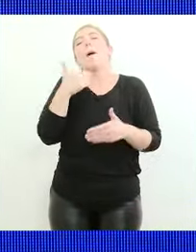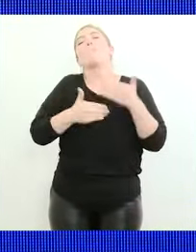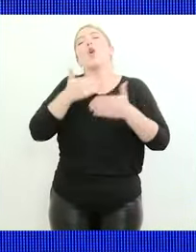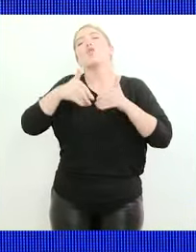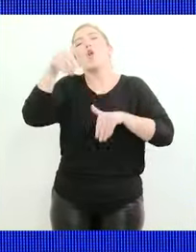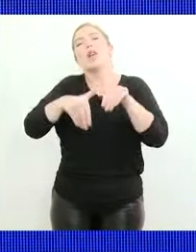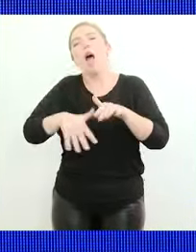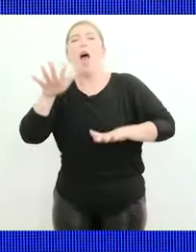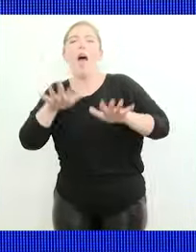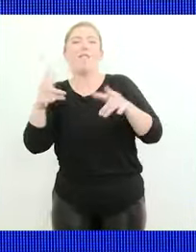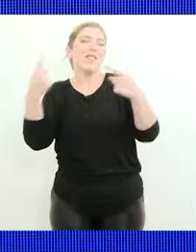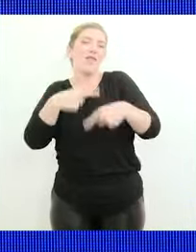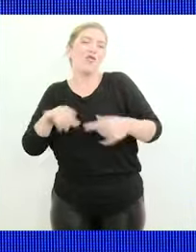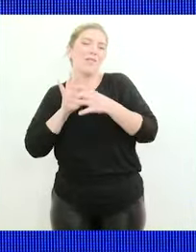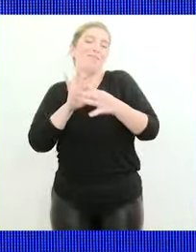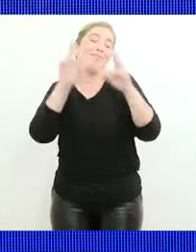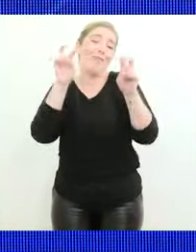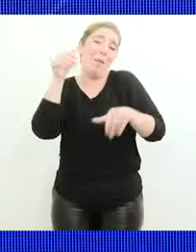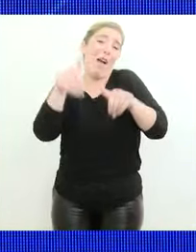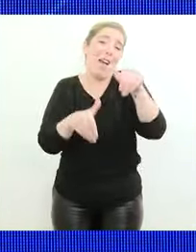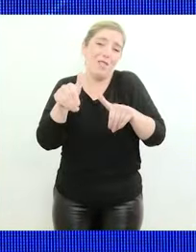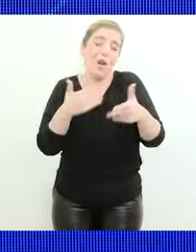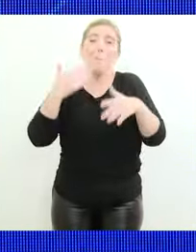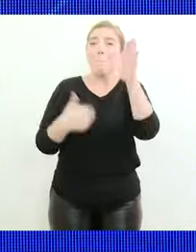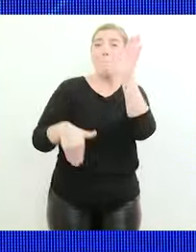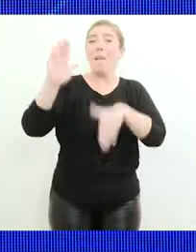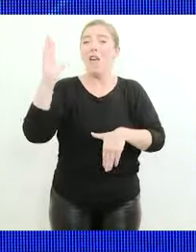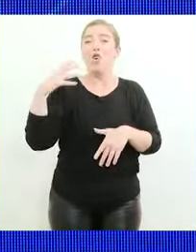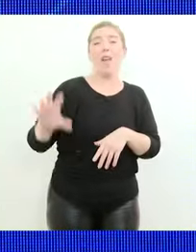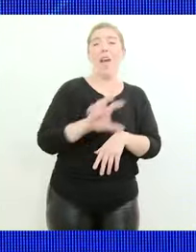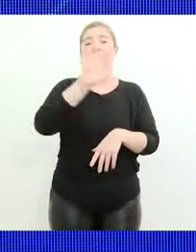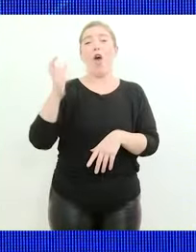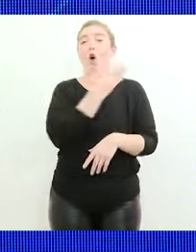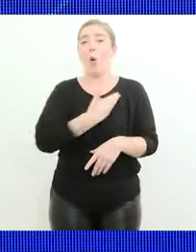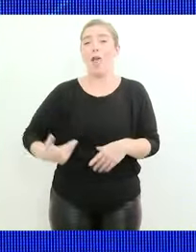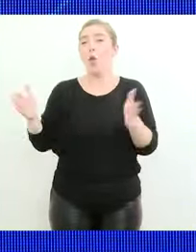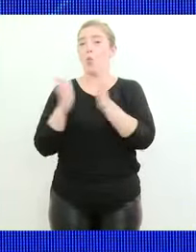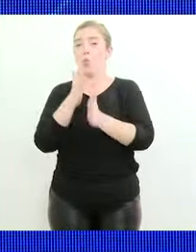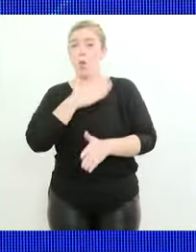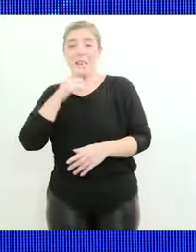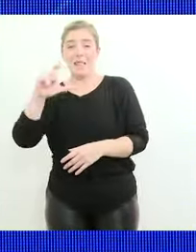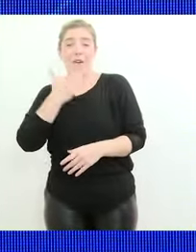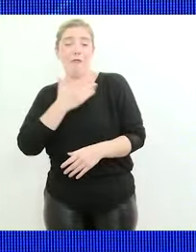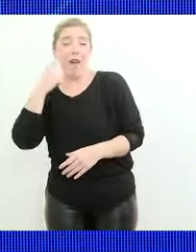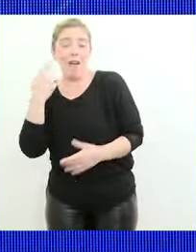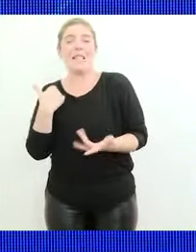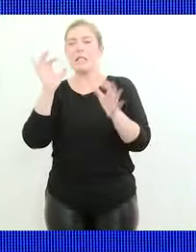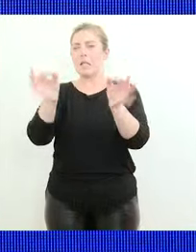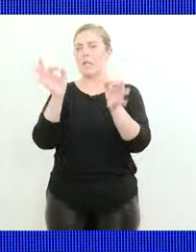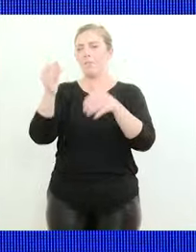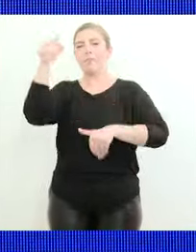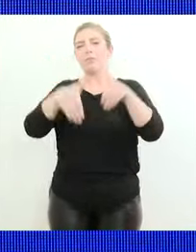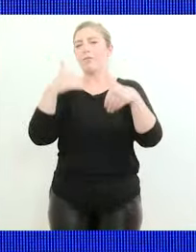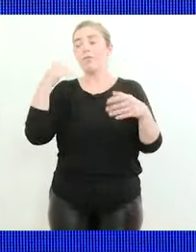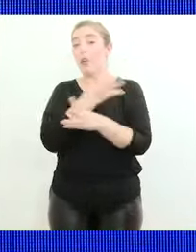y a veces se hacen cosas electorales. La mayoría de los gobernadores que estuvieron conmigo en el CFI saben que terminada la